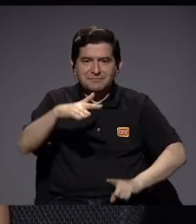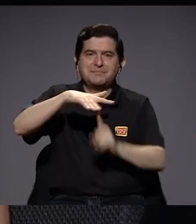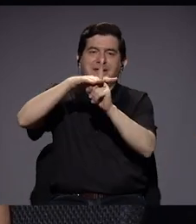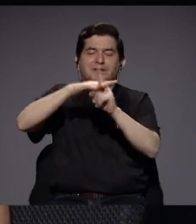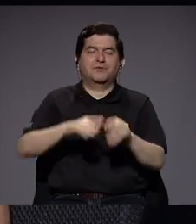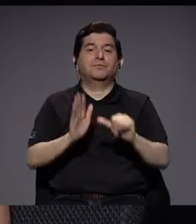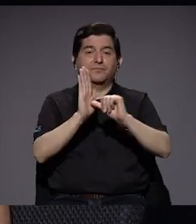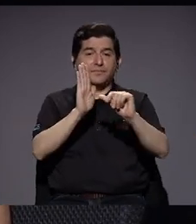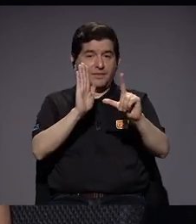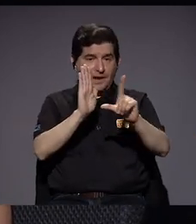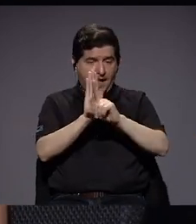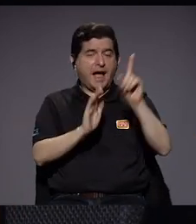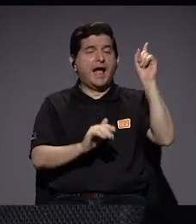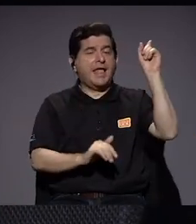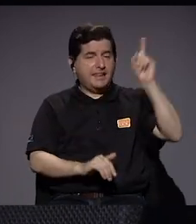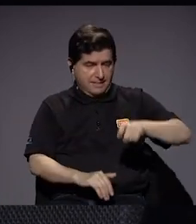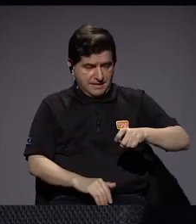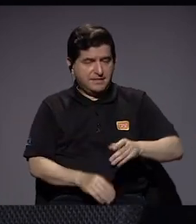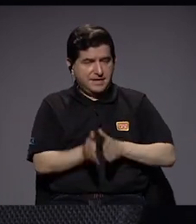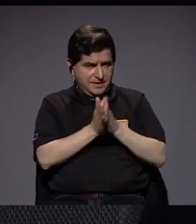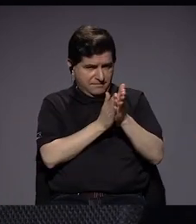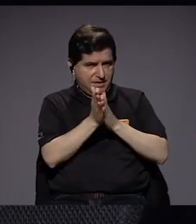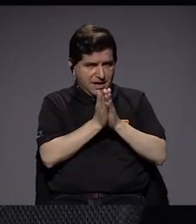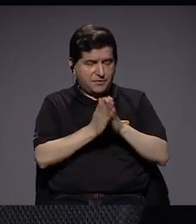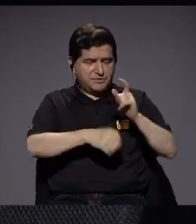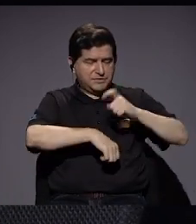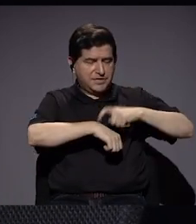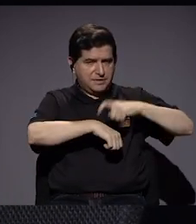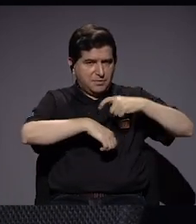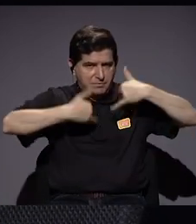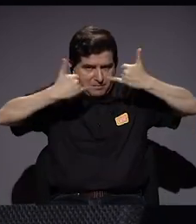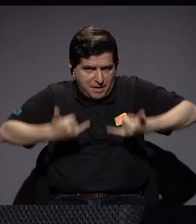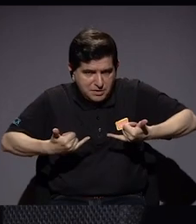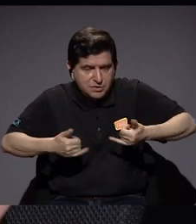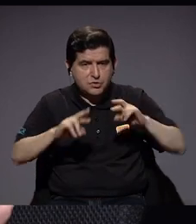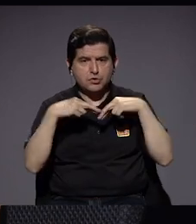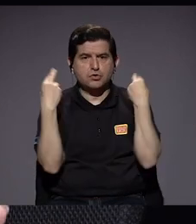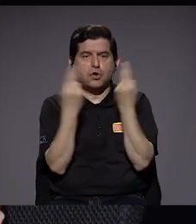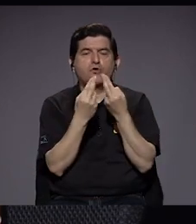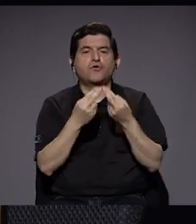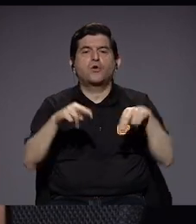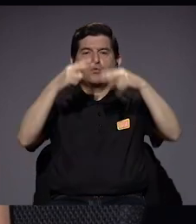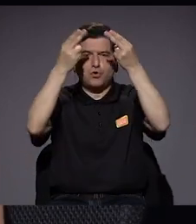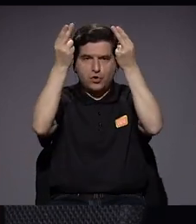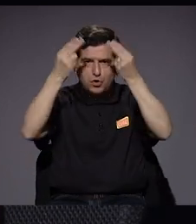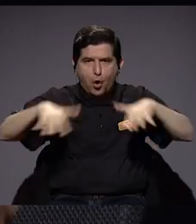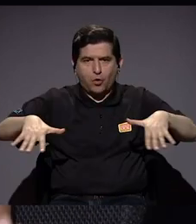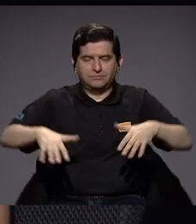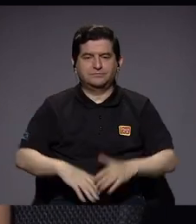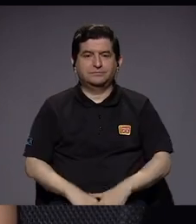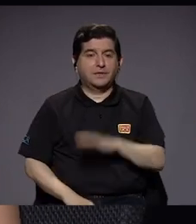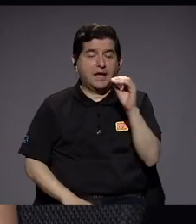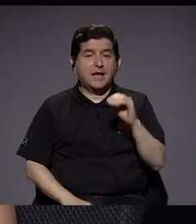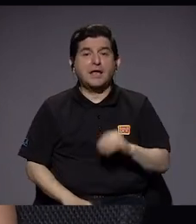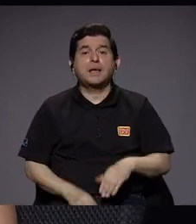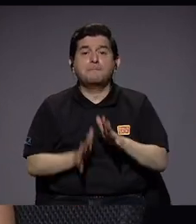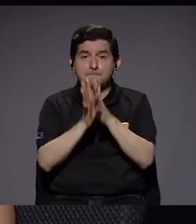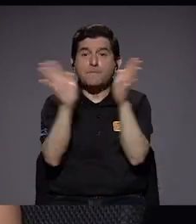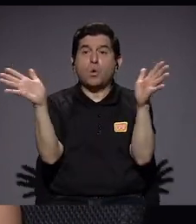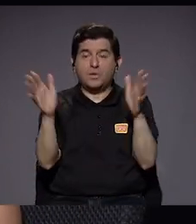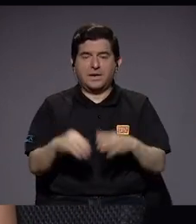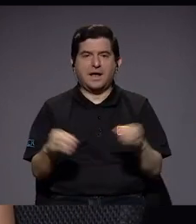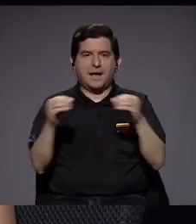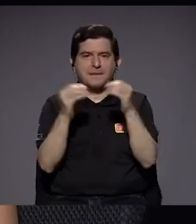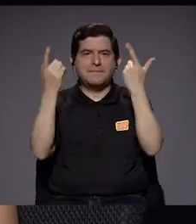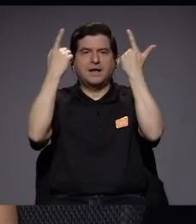definitivamente la Asamblea Legislativa debería de aprovechar esta coyuntura para empezar a sesionar de manera virtual y por supuesto pública. Creo que eso haría